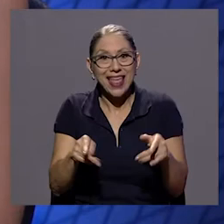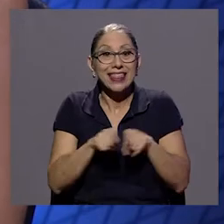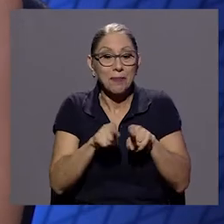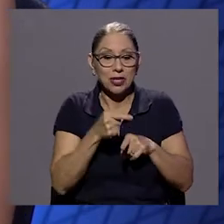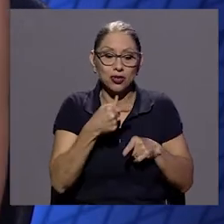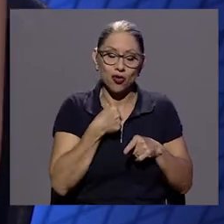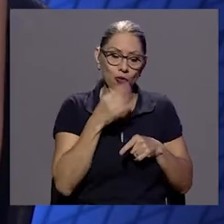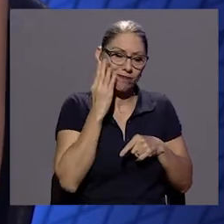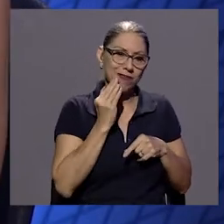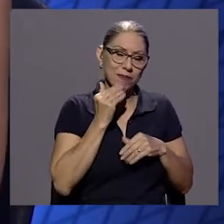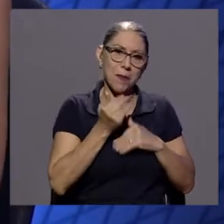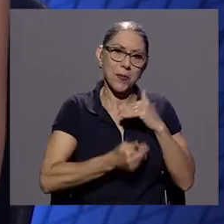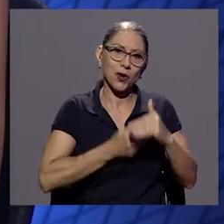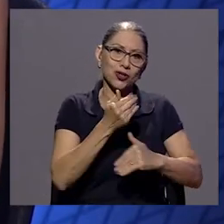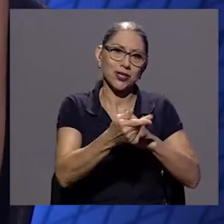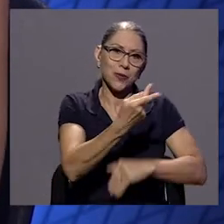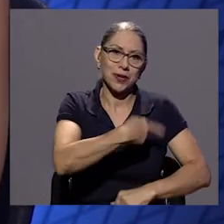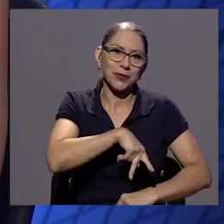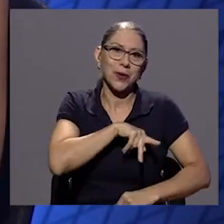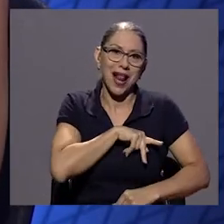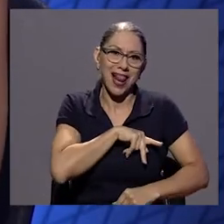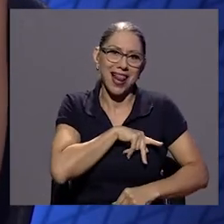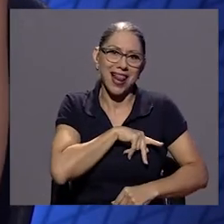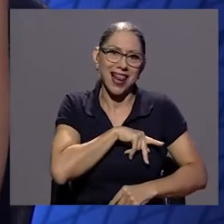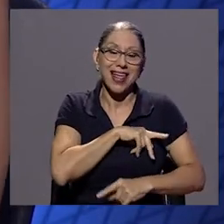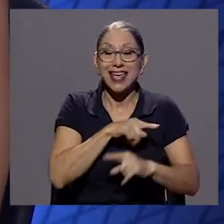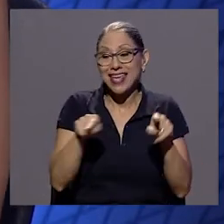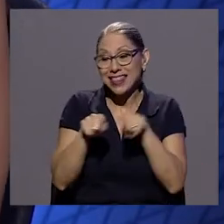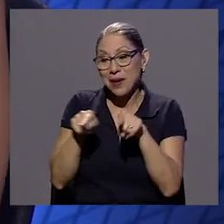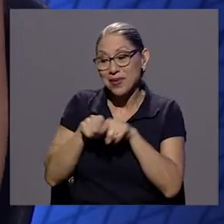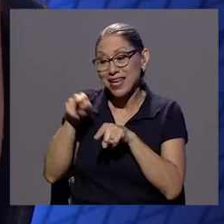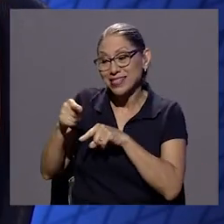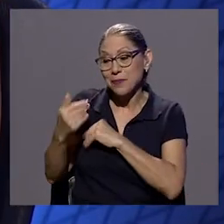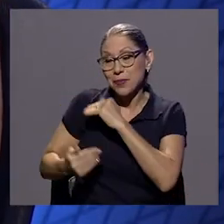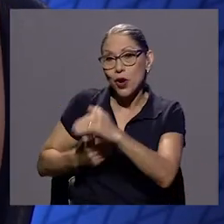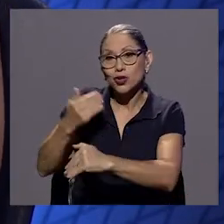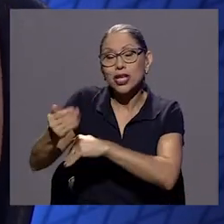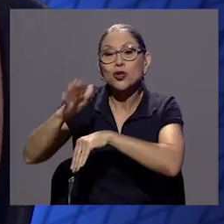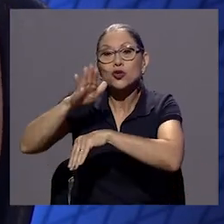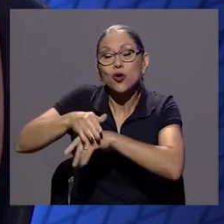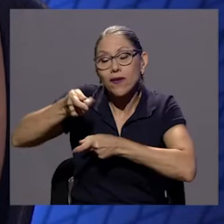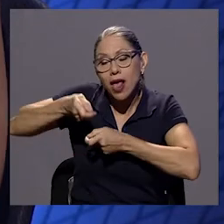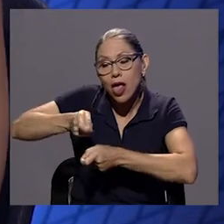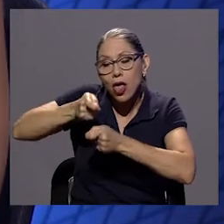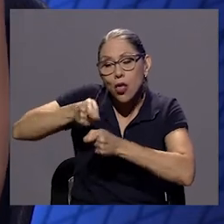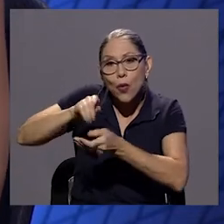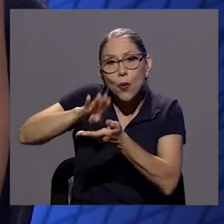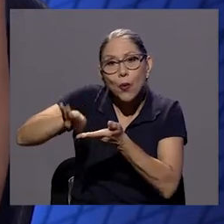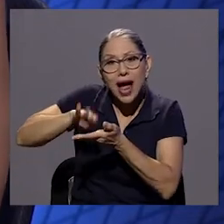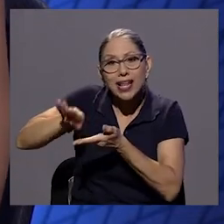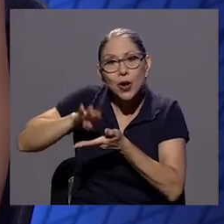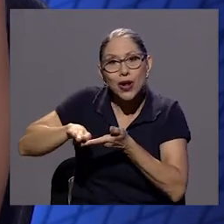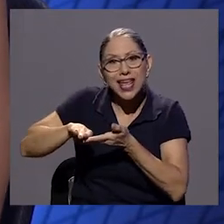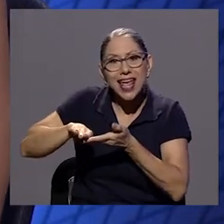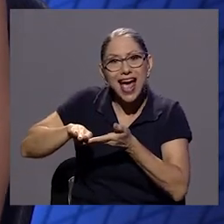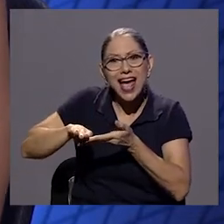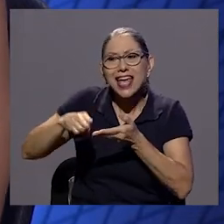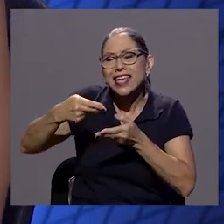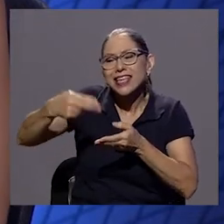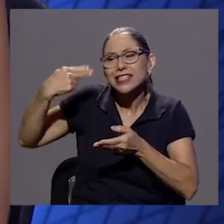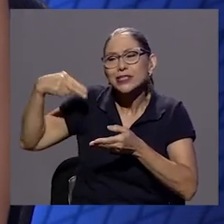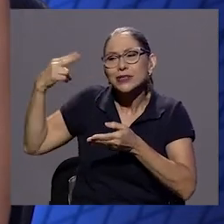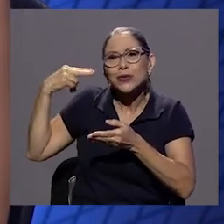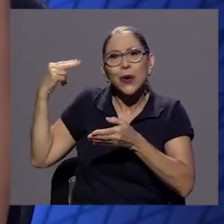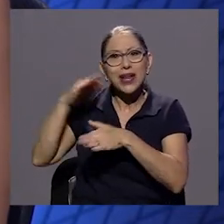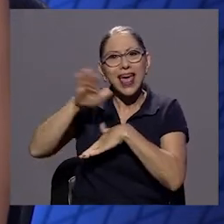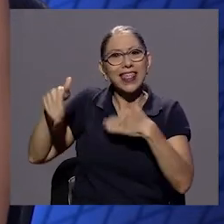lado y este proceso digamos sobre la arqueología y tal vez sobre la historia más colectiva podría uno decir ¿verdad? del